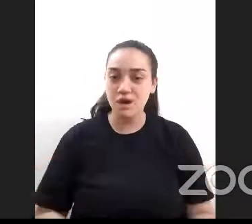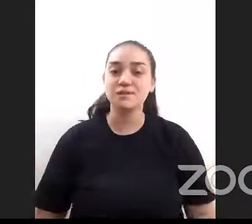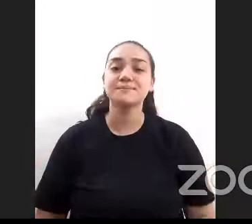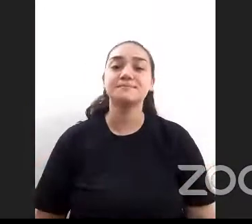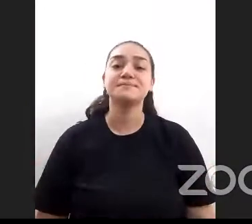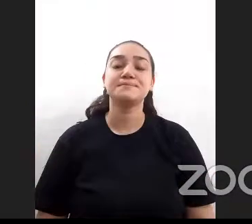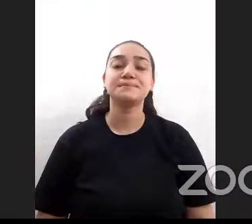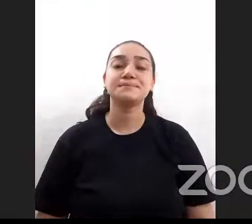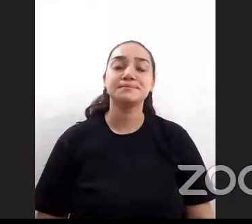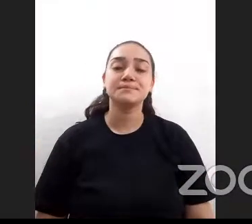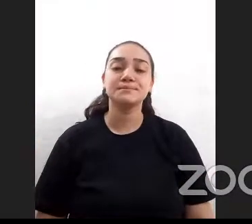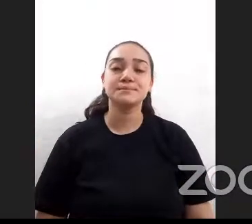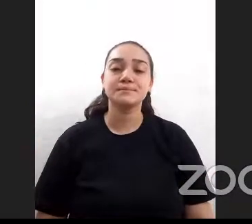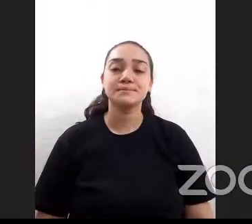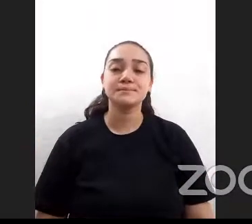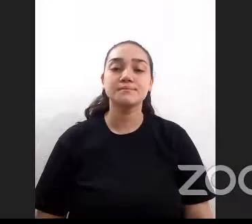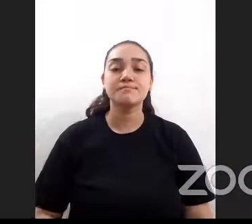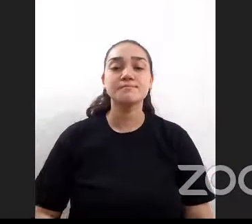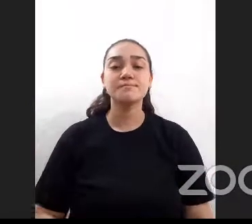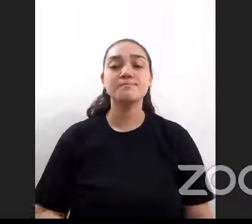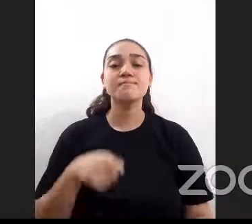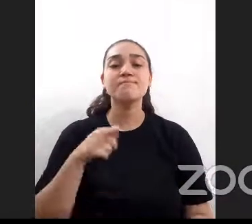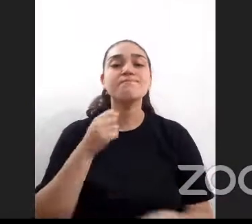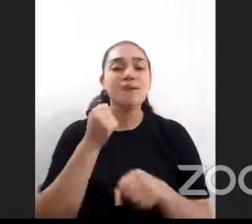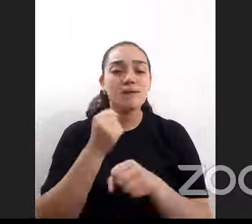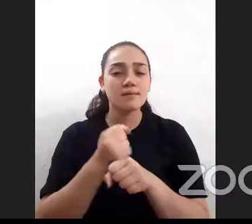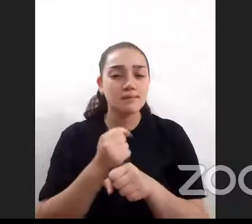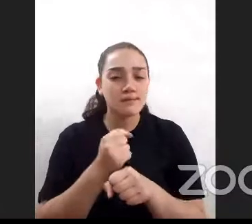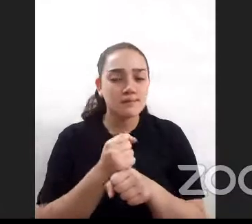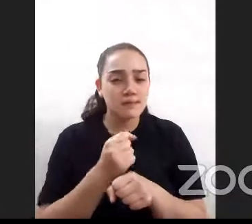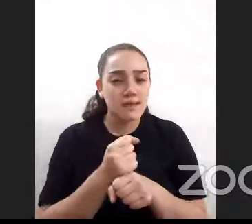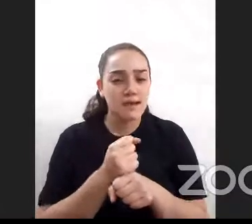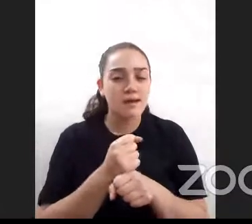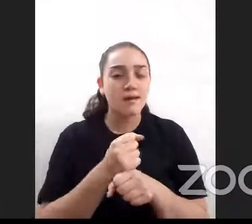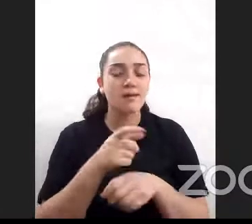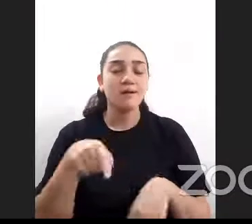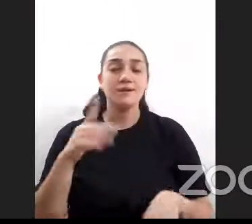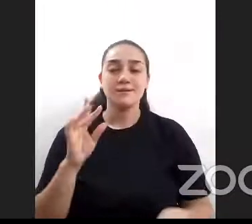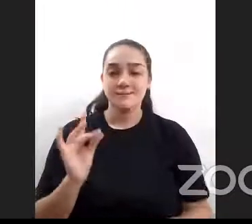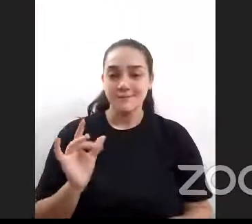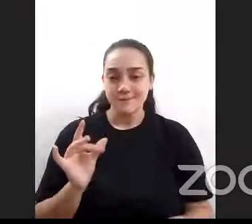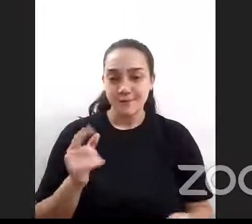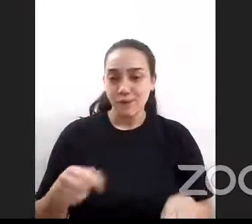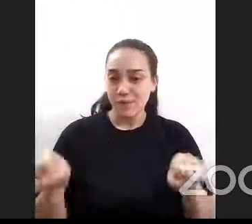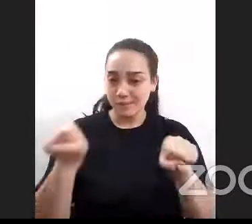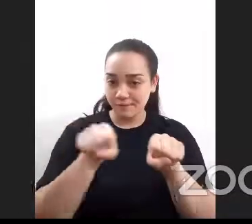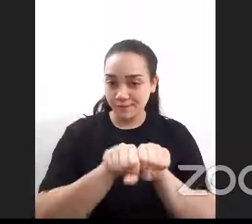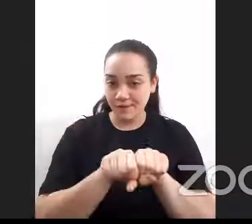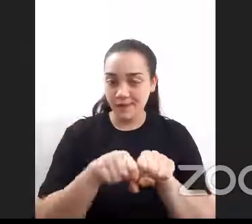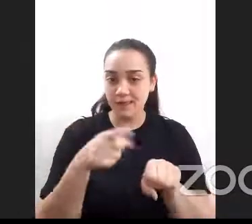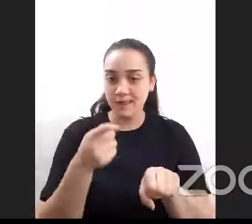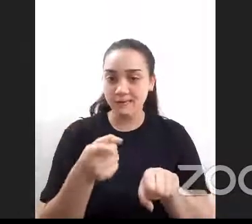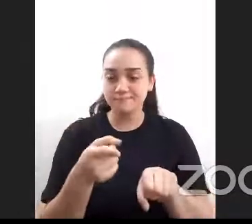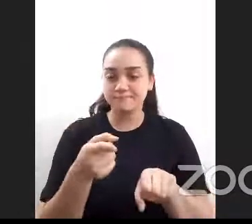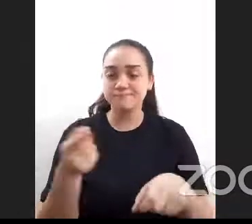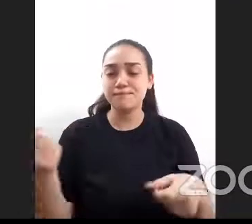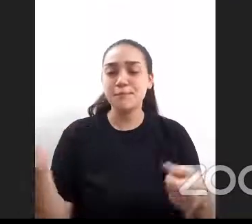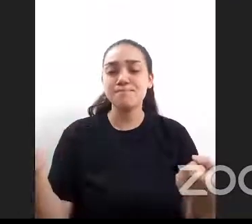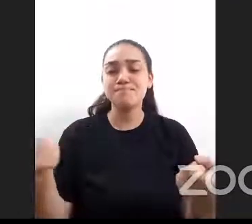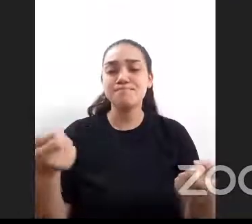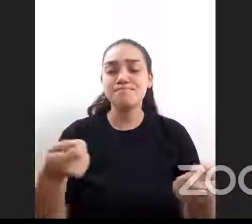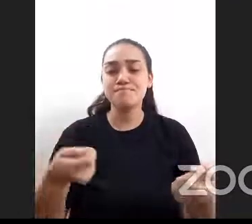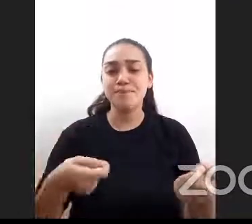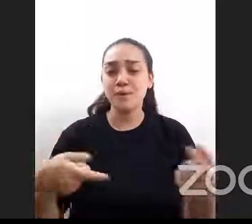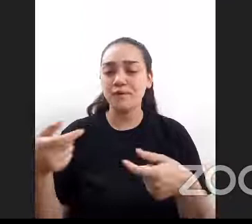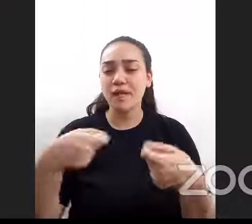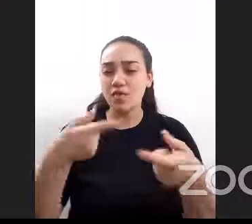acá Magali cuenta en trabajo como office hay mucha dificultad de conectividad lo abonamos particularmente al proveedor ex Fivertel que